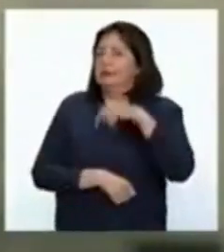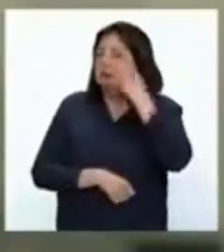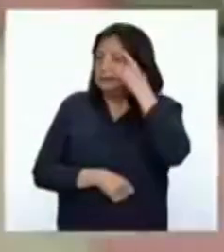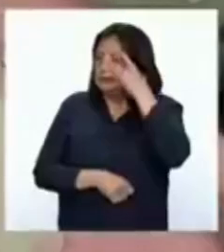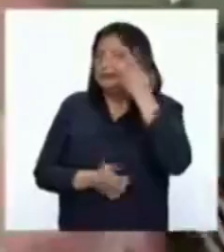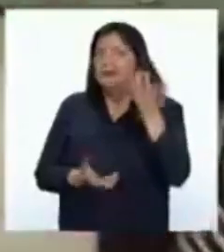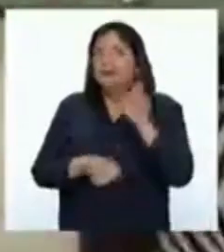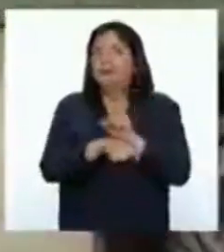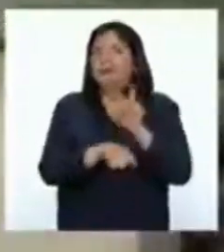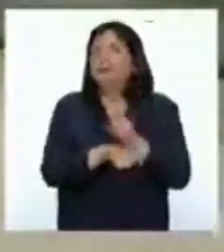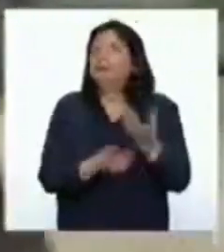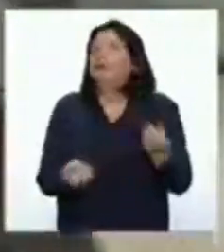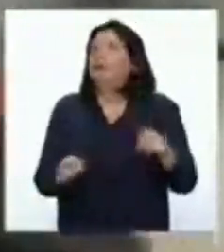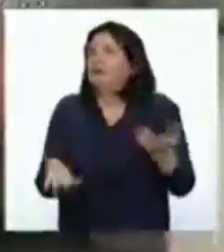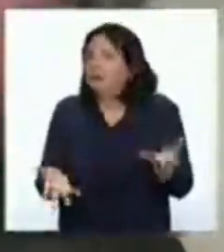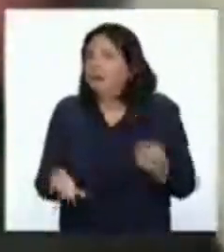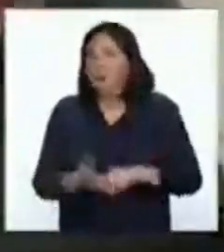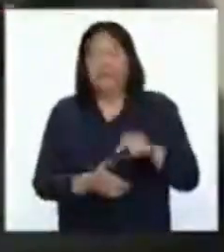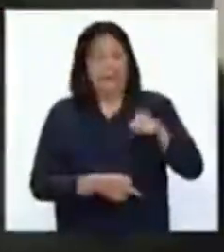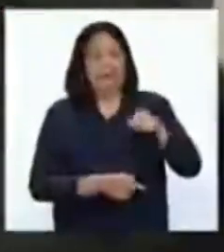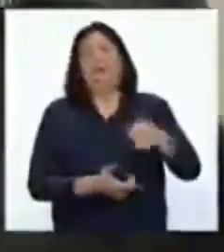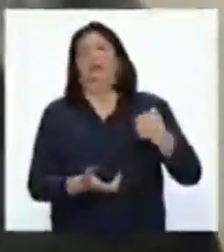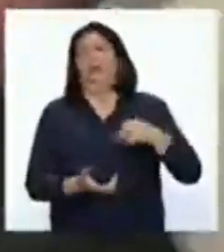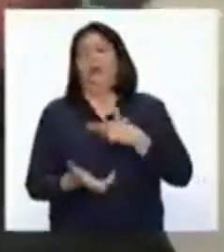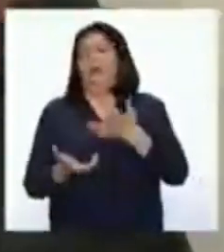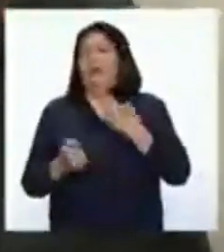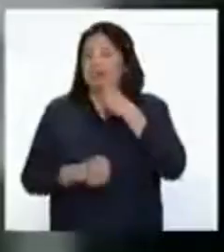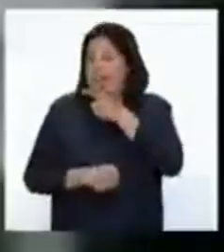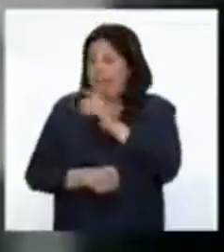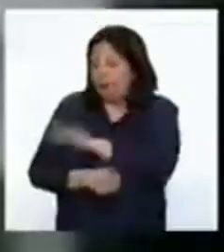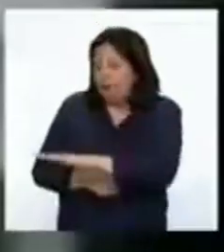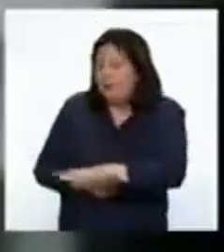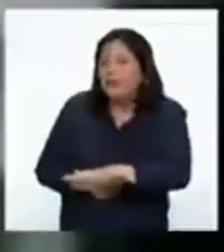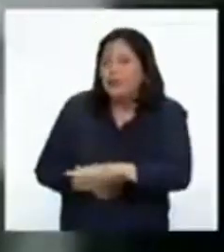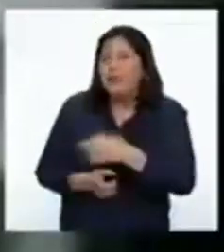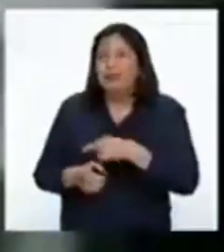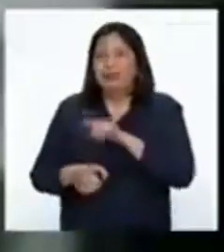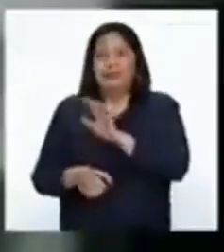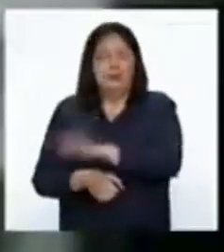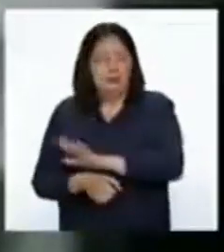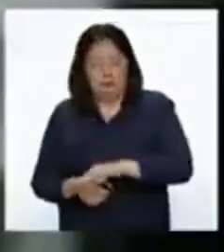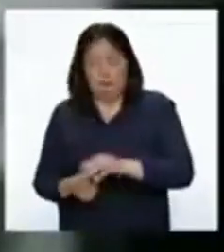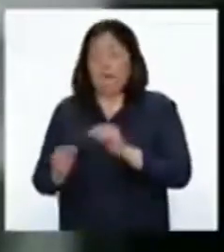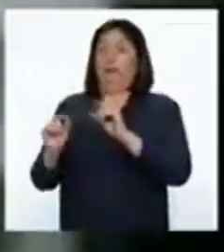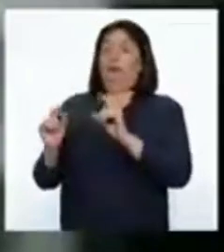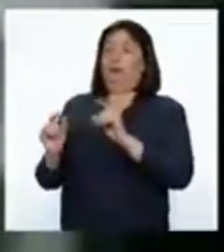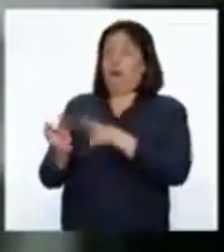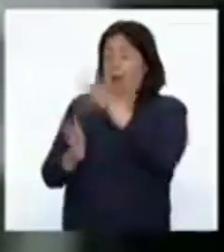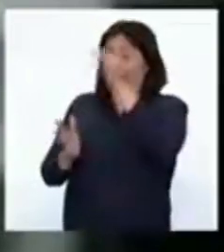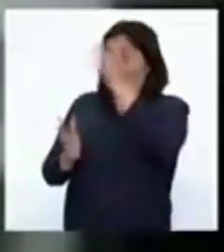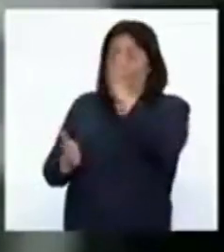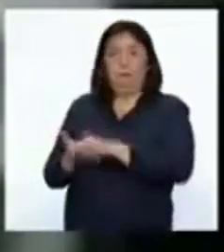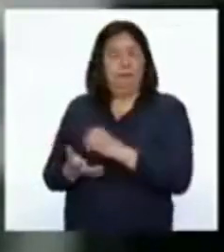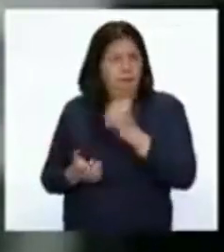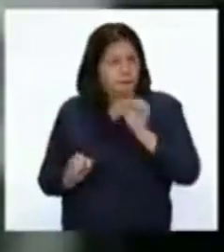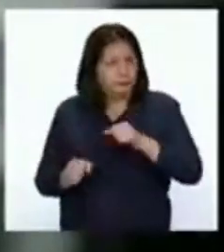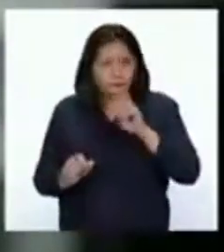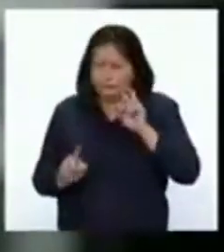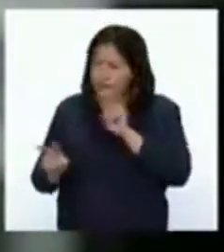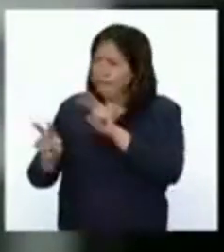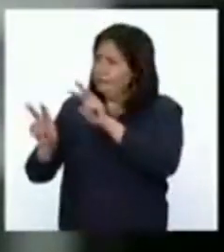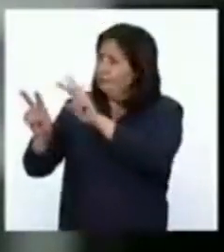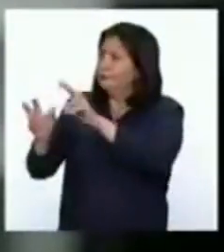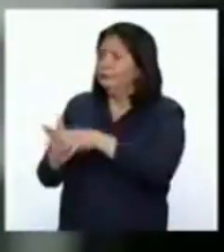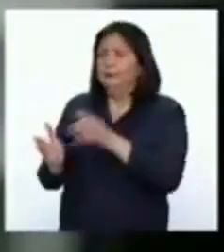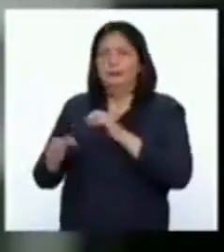haberlo enseñado? Y es eso donde queremos impactar, ver una parte de los niños. Los niños aprenden, todo se aprende viendo, todo